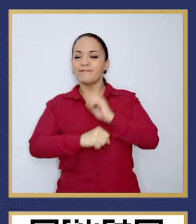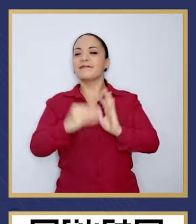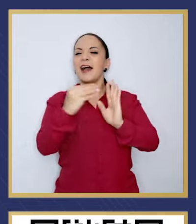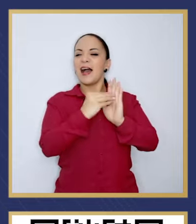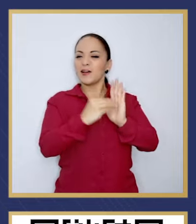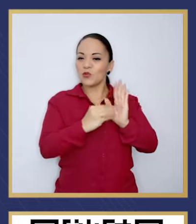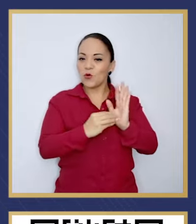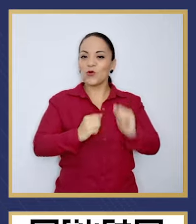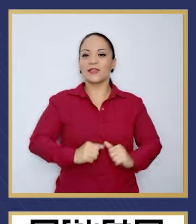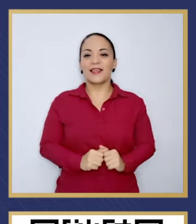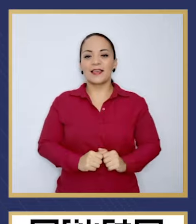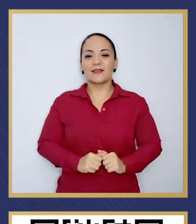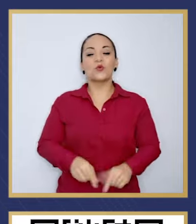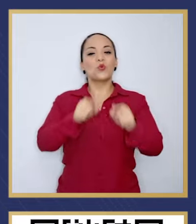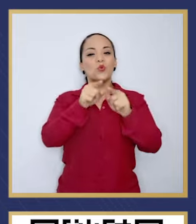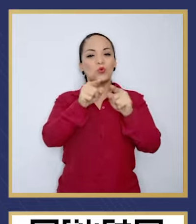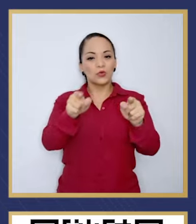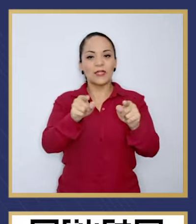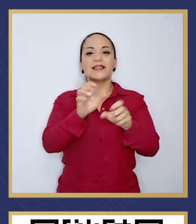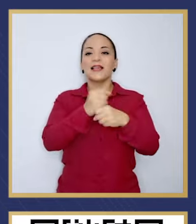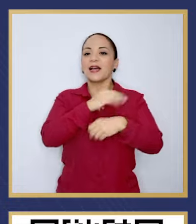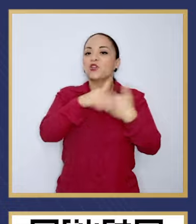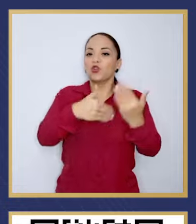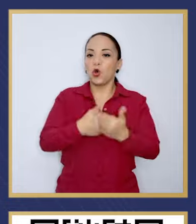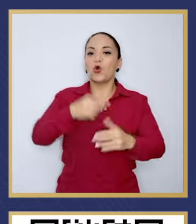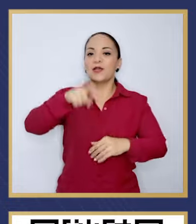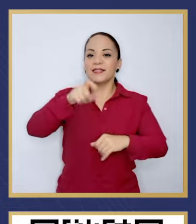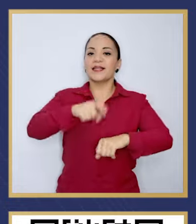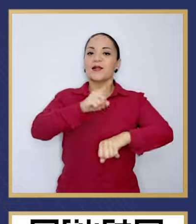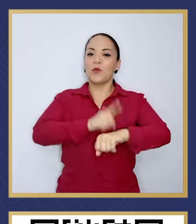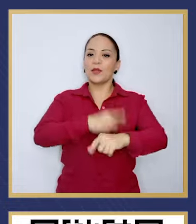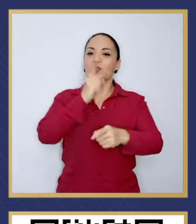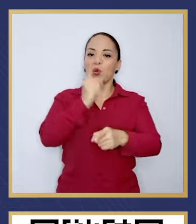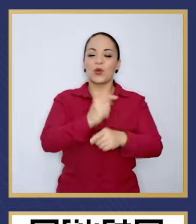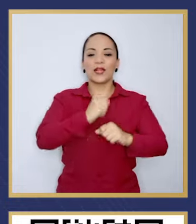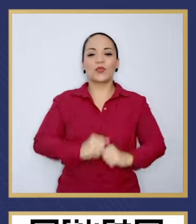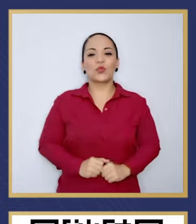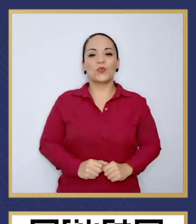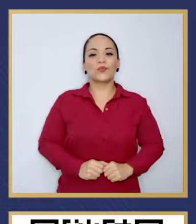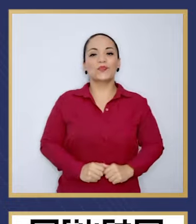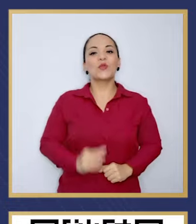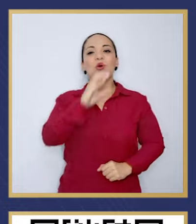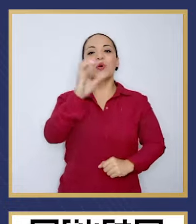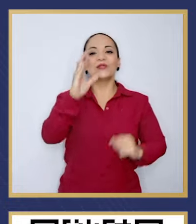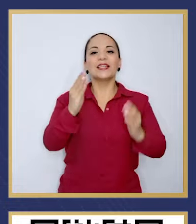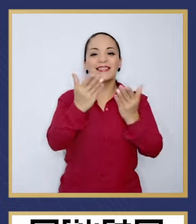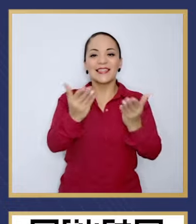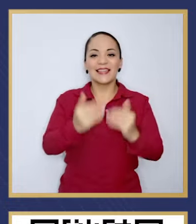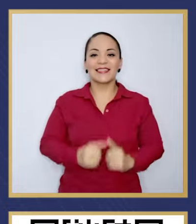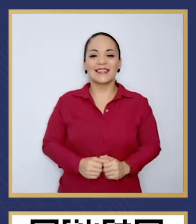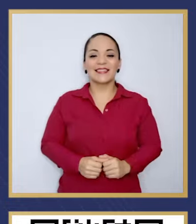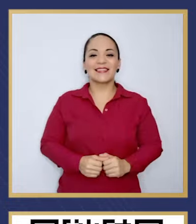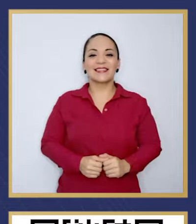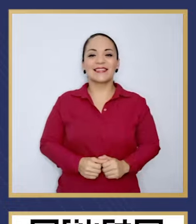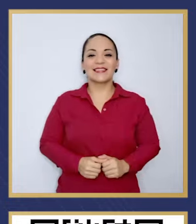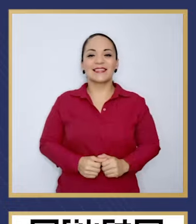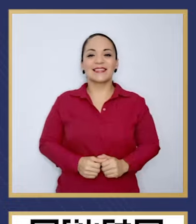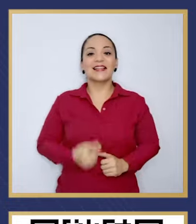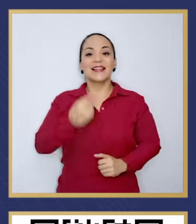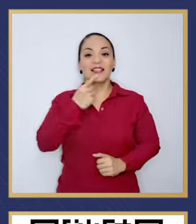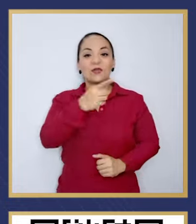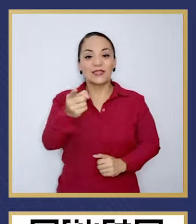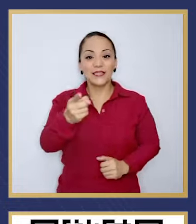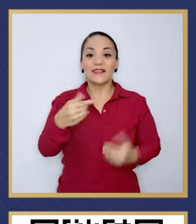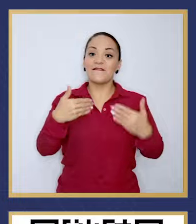y haga lo que tiene que hacer en el momento oportuno. Compatriotas, les deseo